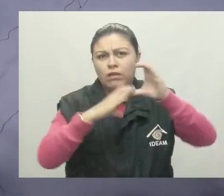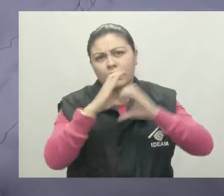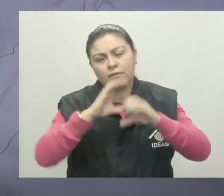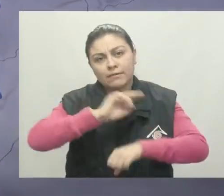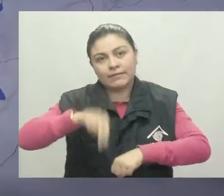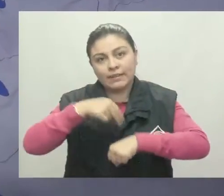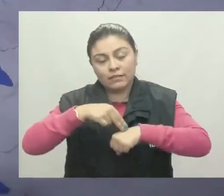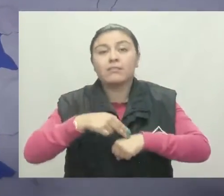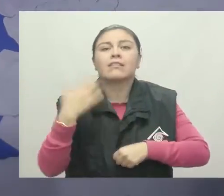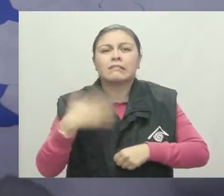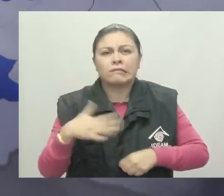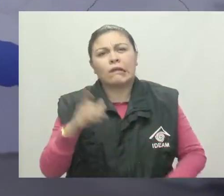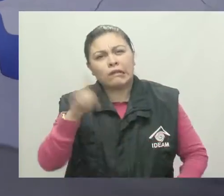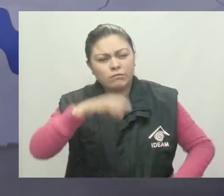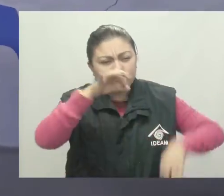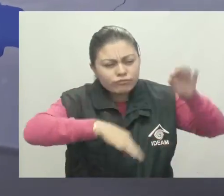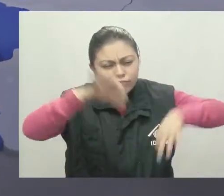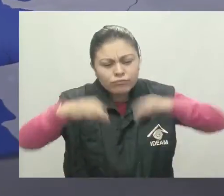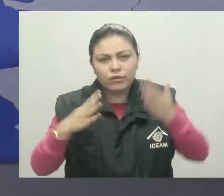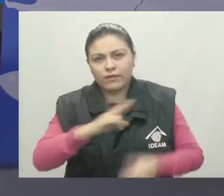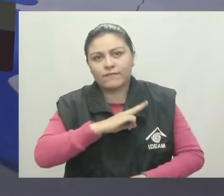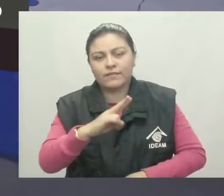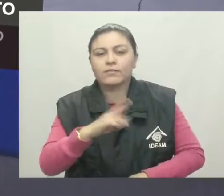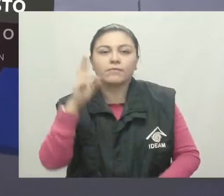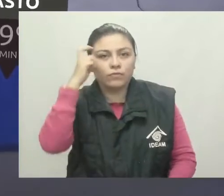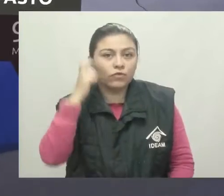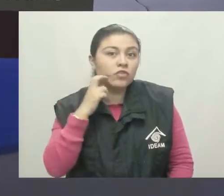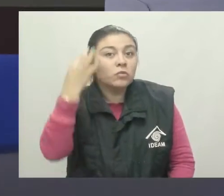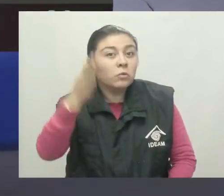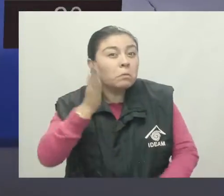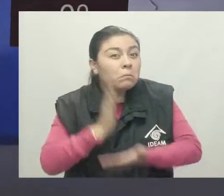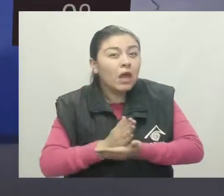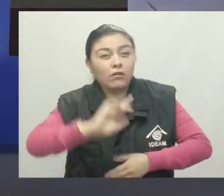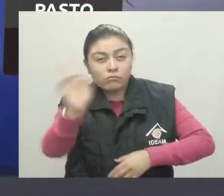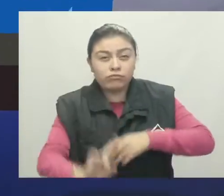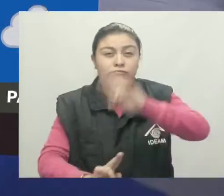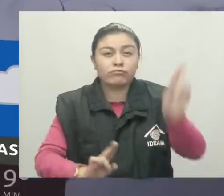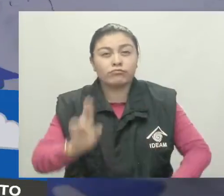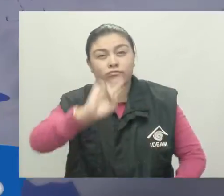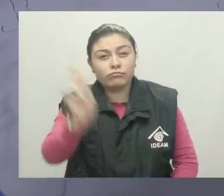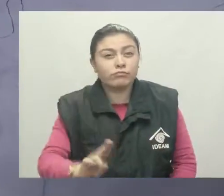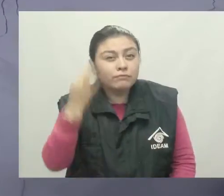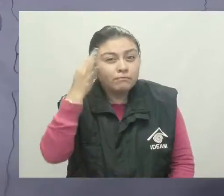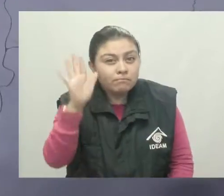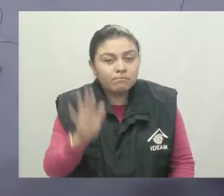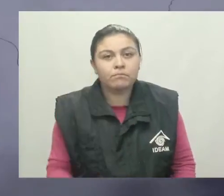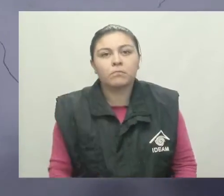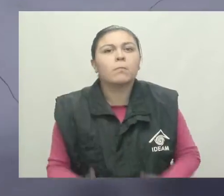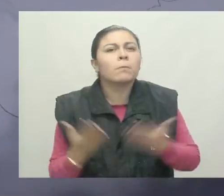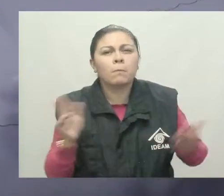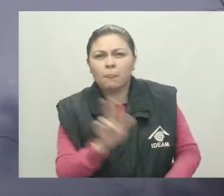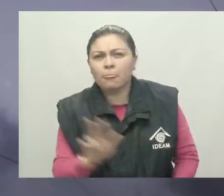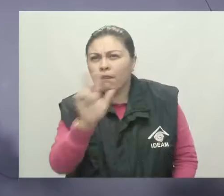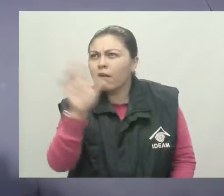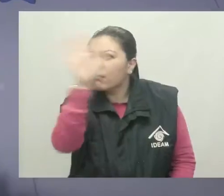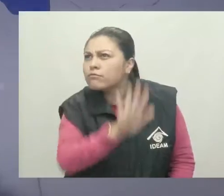acompañadas de lloviznas en el Valle del Cauca y Chocó sin descartar posibles tormentas eléctricas La zona andina se observa con